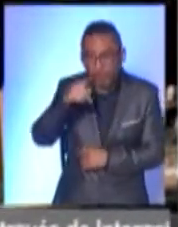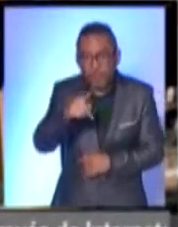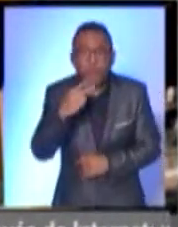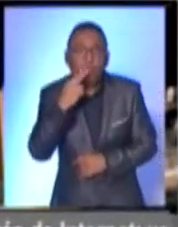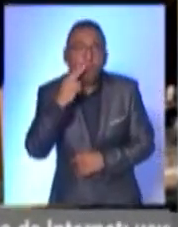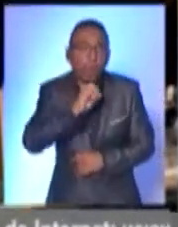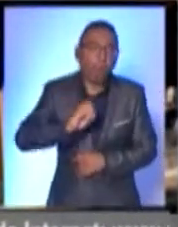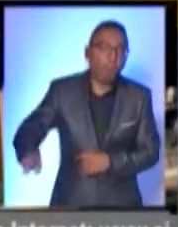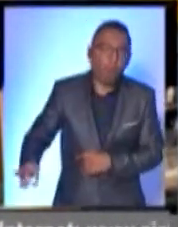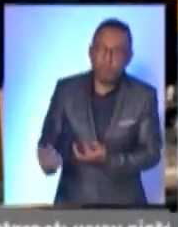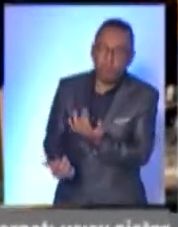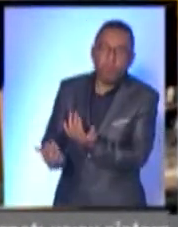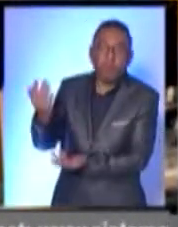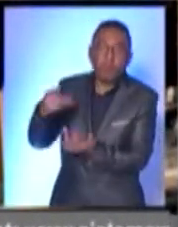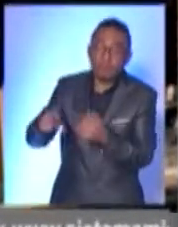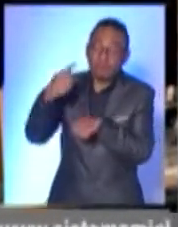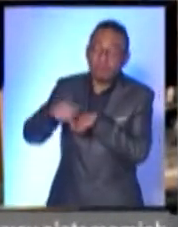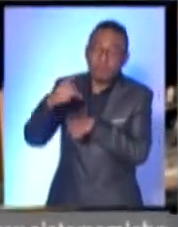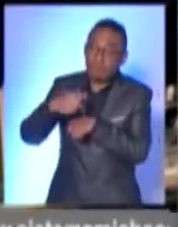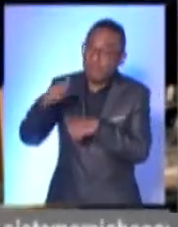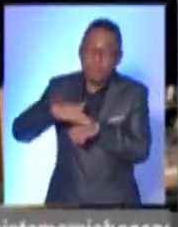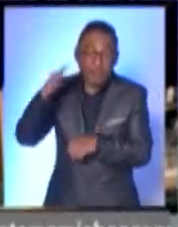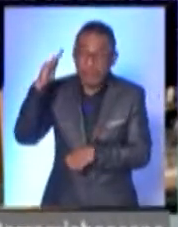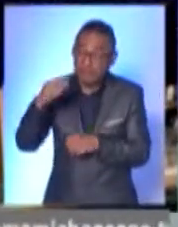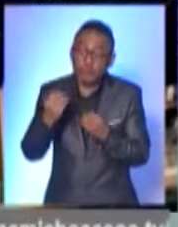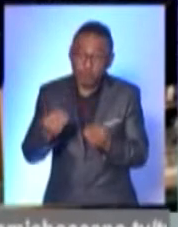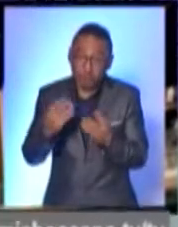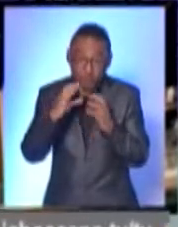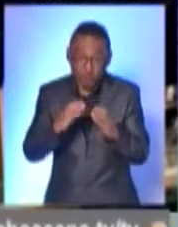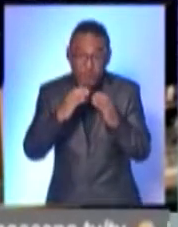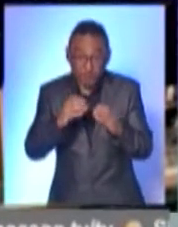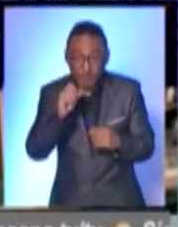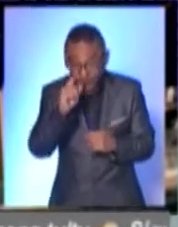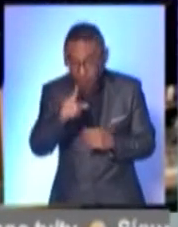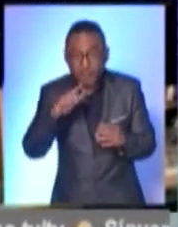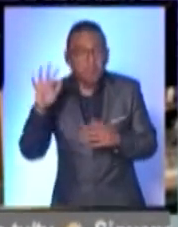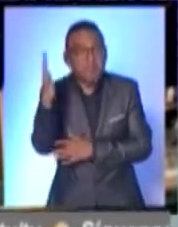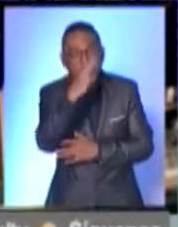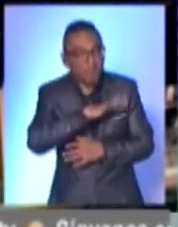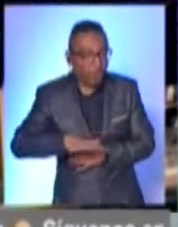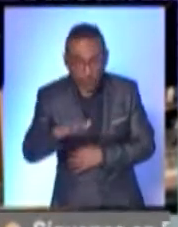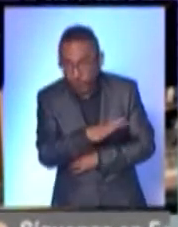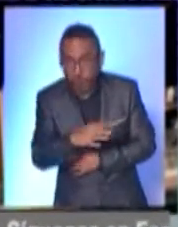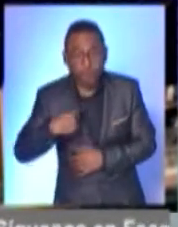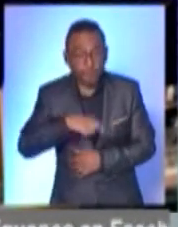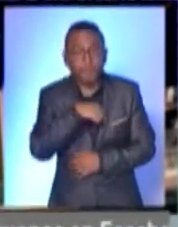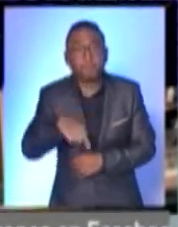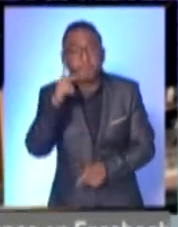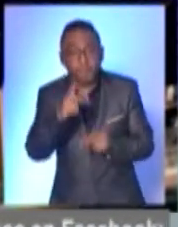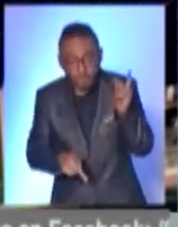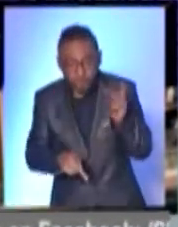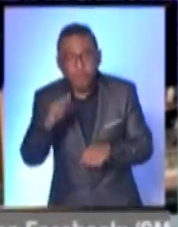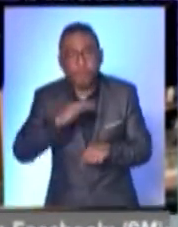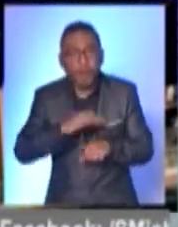cigarro, dado que estos son altamente riesgosos para las zonas forestales. Nosotros hacemos una pausa,